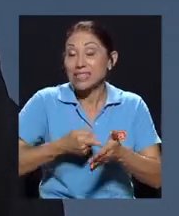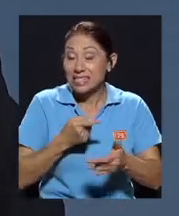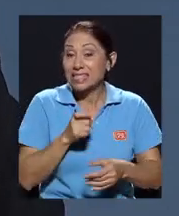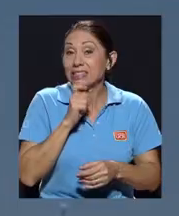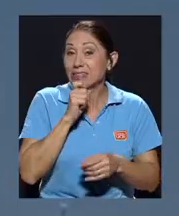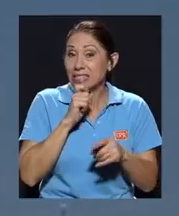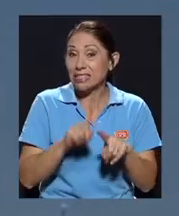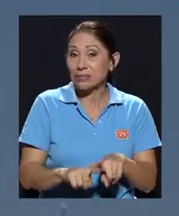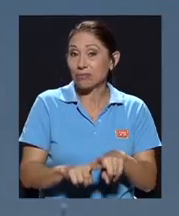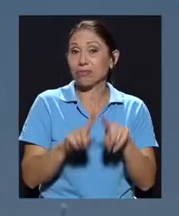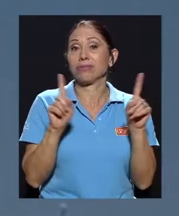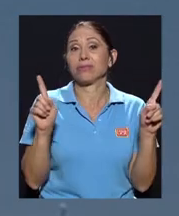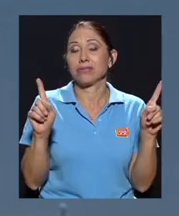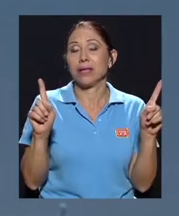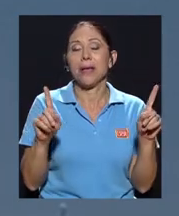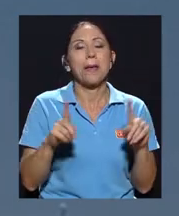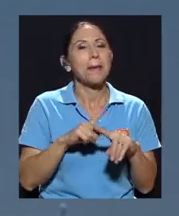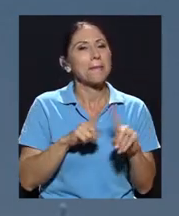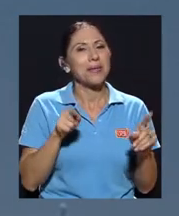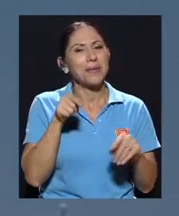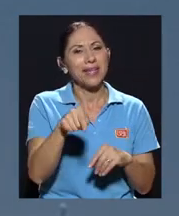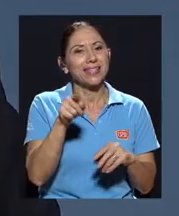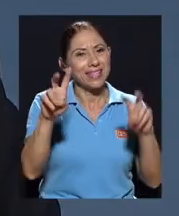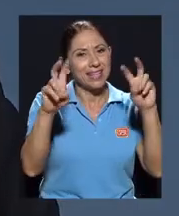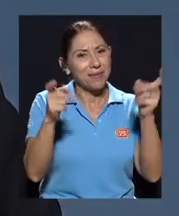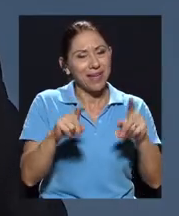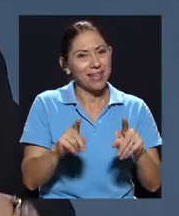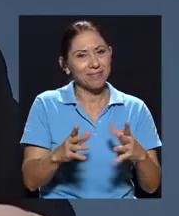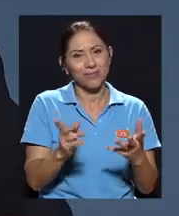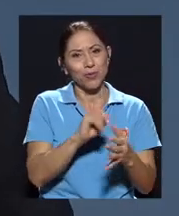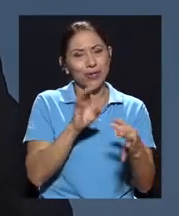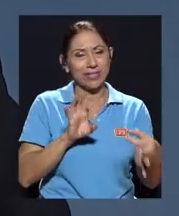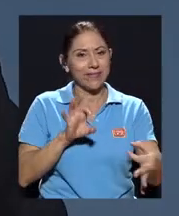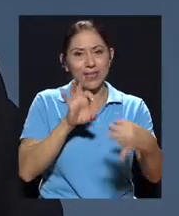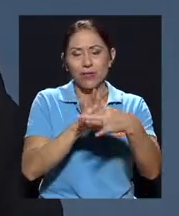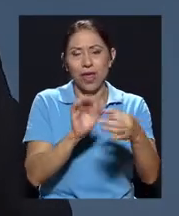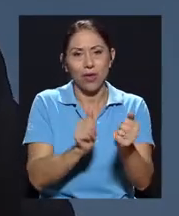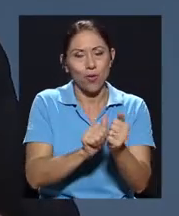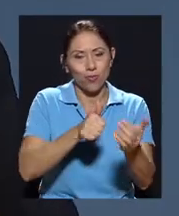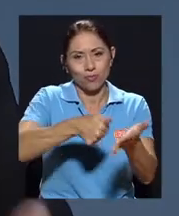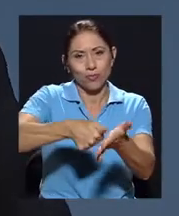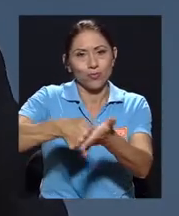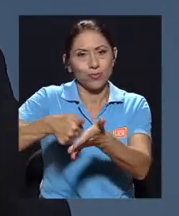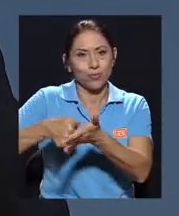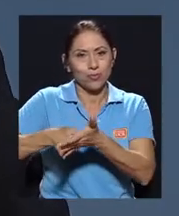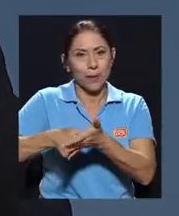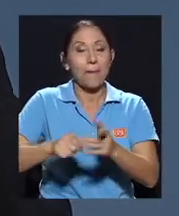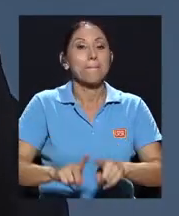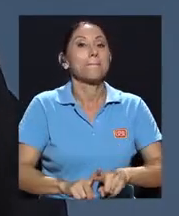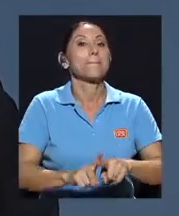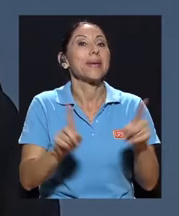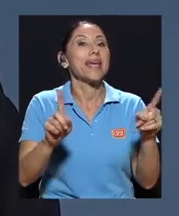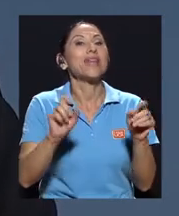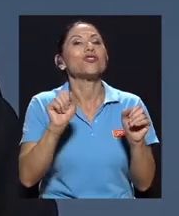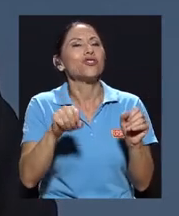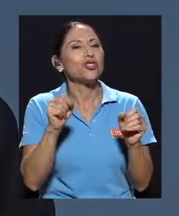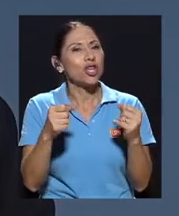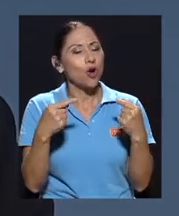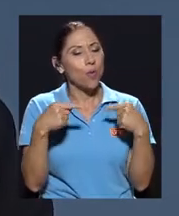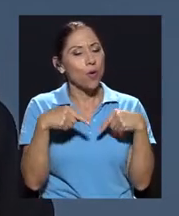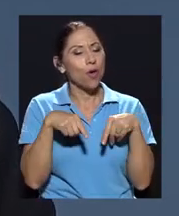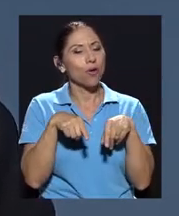otro tema, digamos, que no necesariamente está vinculado con el tema electoral, pero sí colateralmente, ¿verdad?